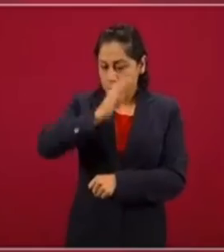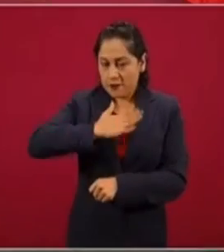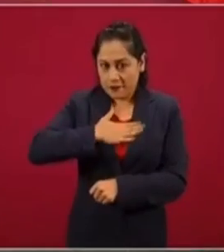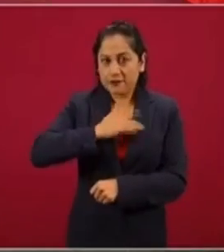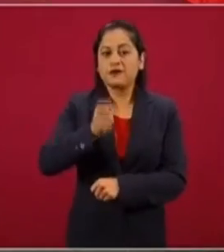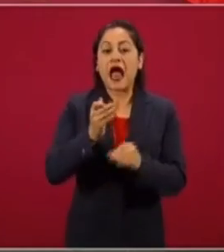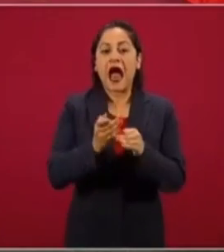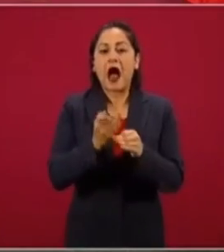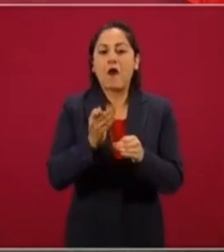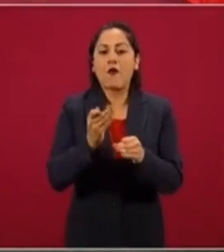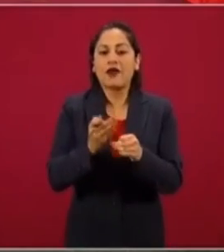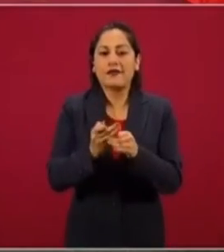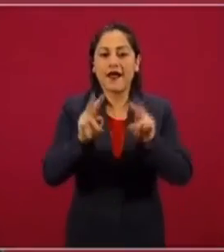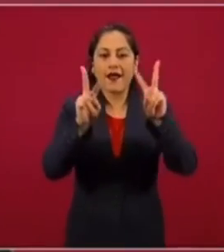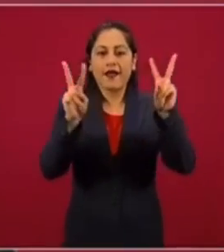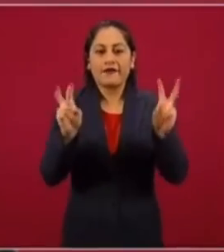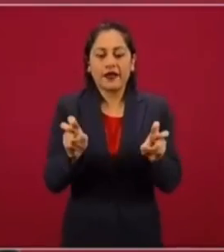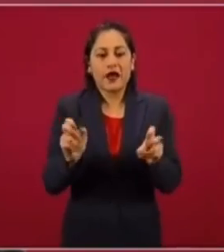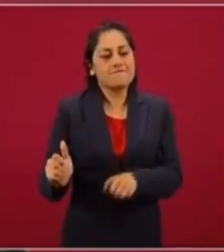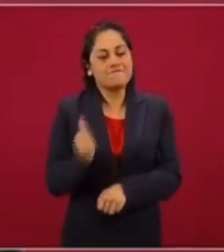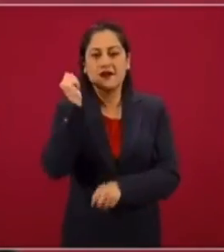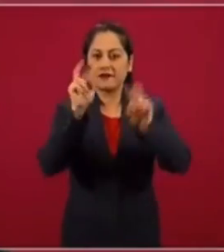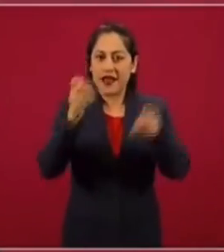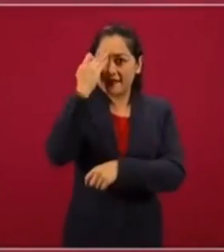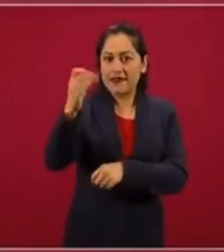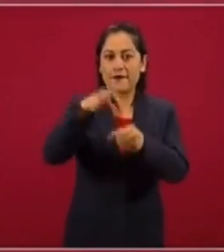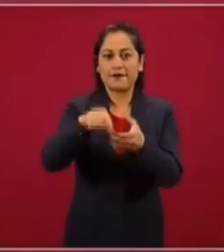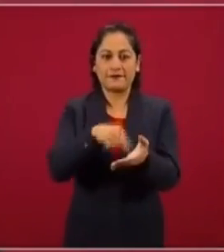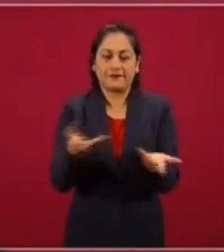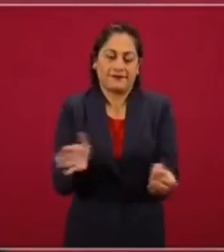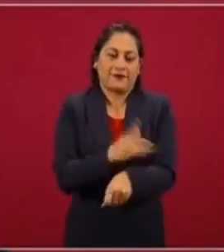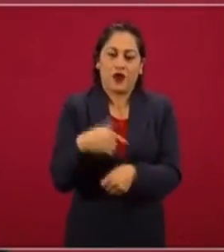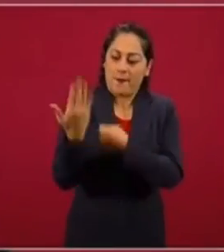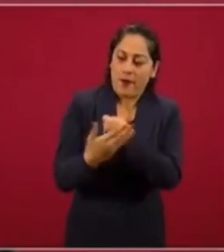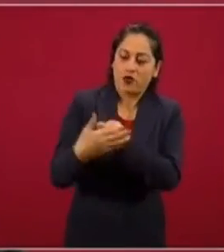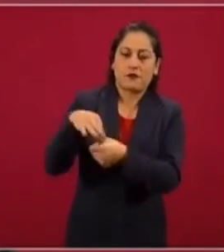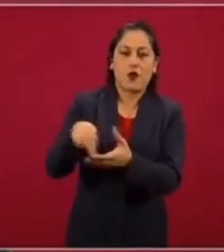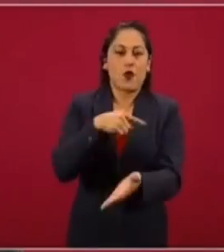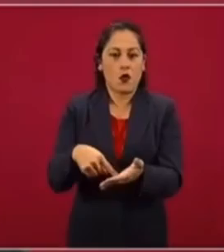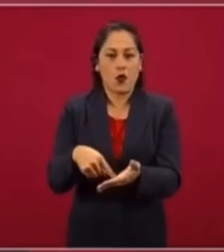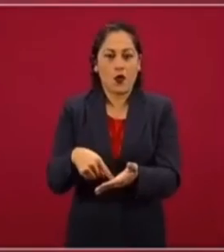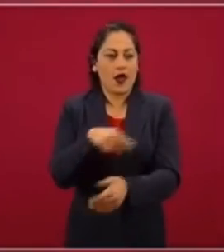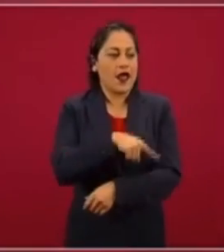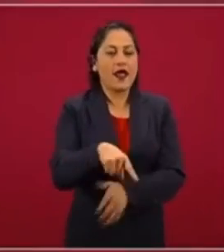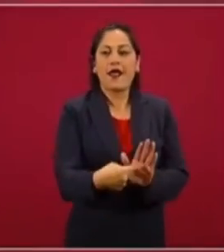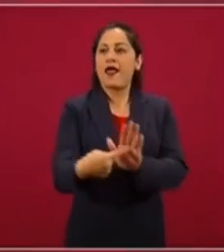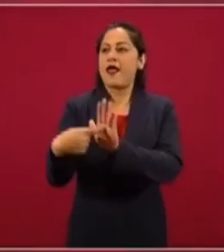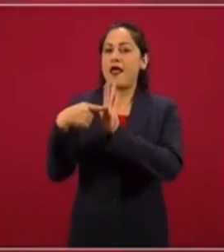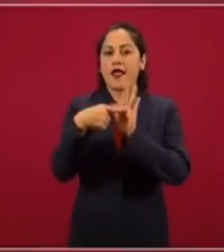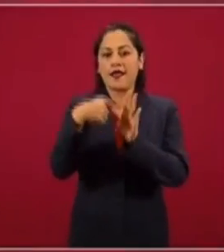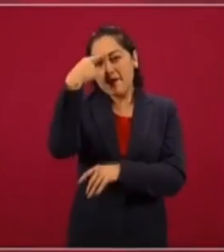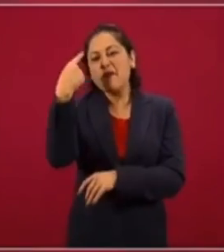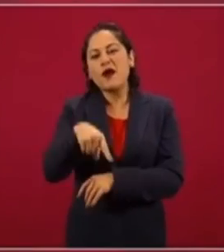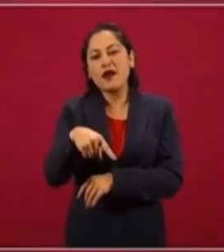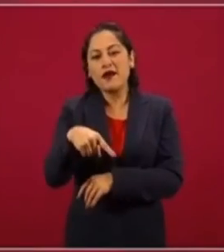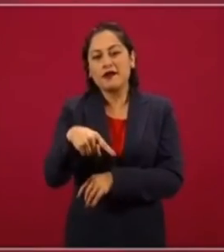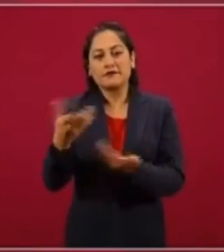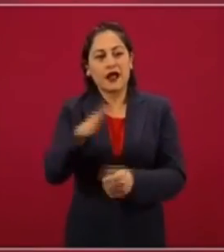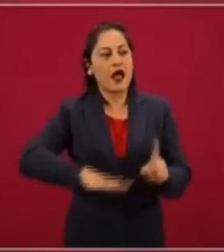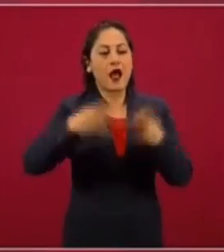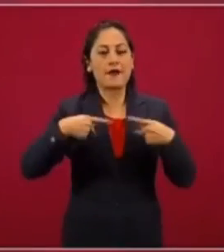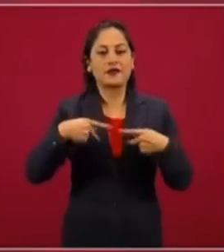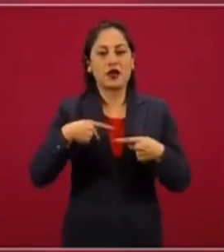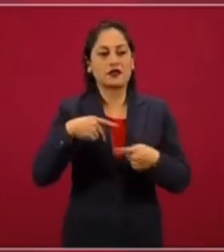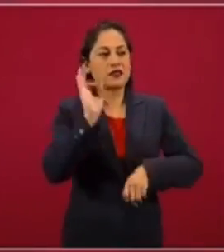como bandera política electoral, o bien las elecciones, para que la gente esté